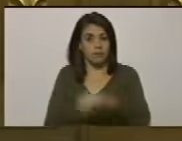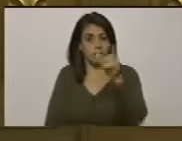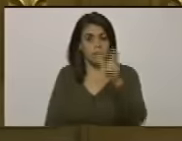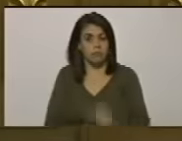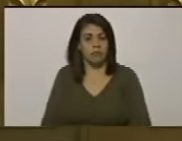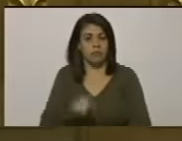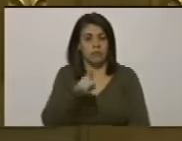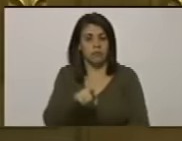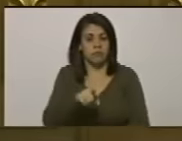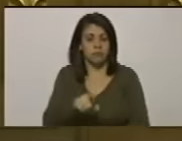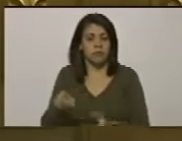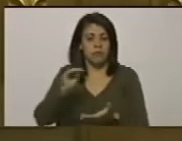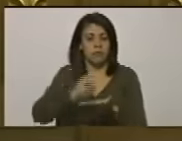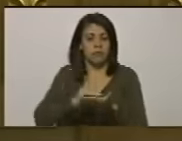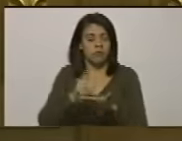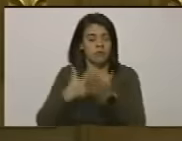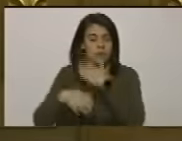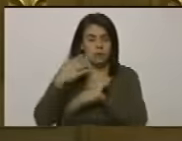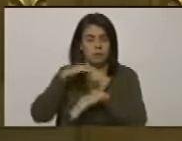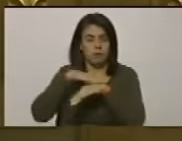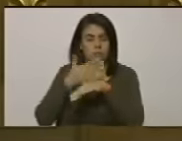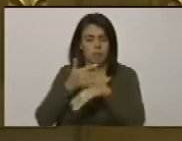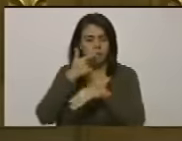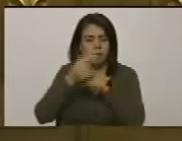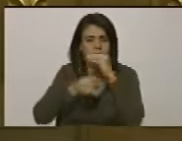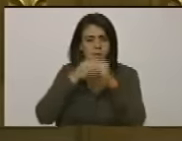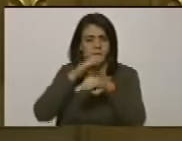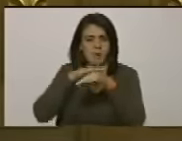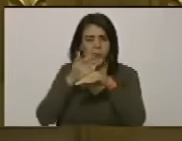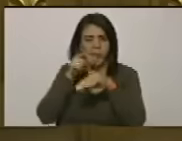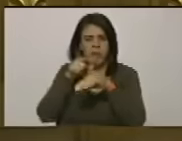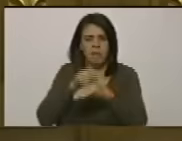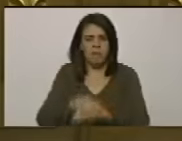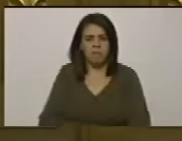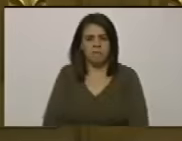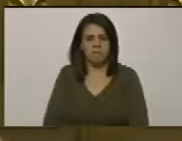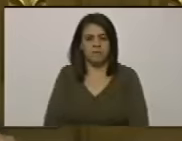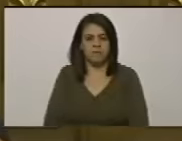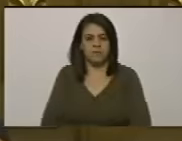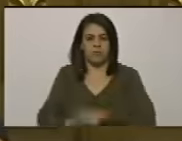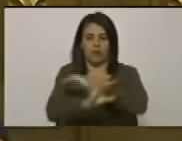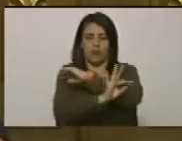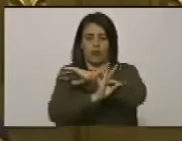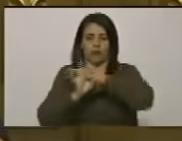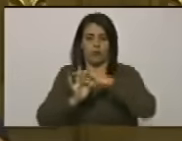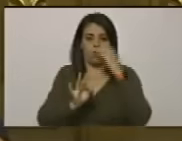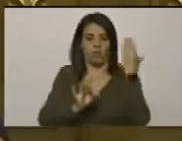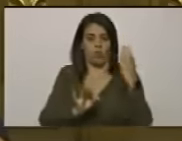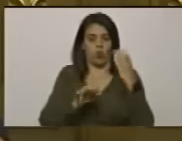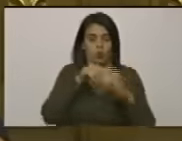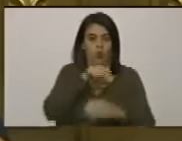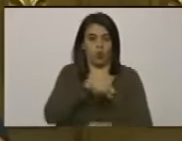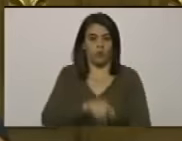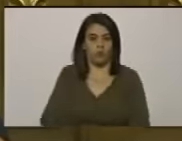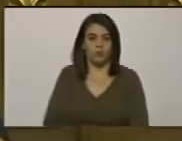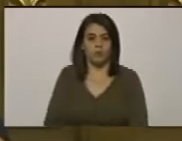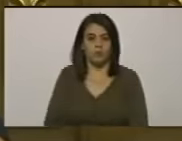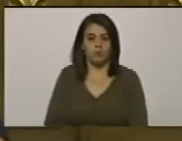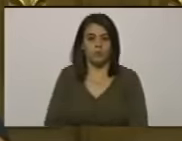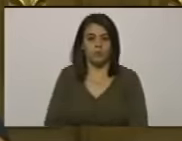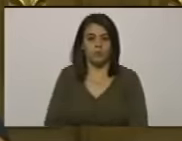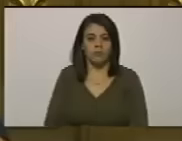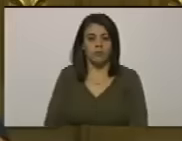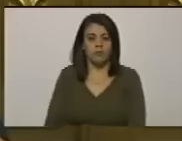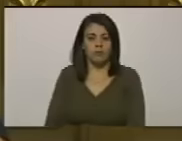una vez estábamos nosotros por allá por la frontera con Colombia y bueno por